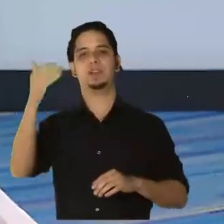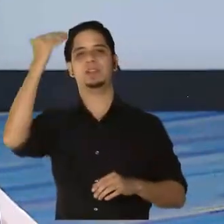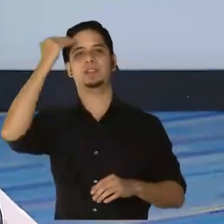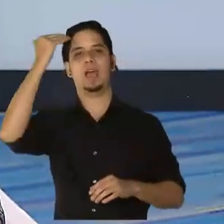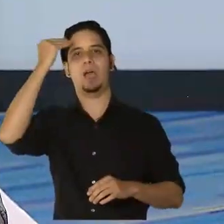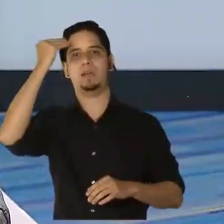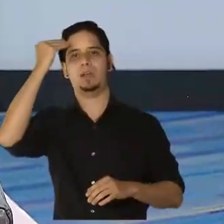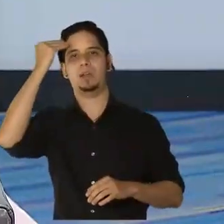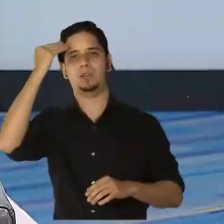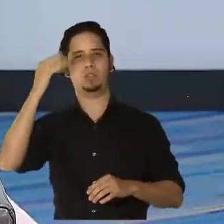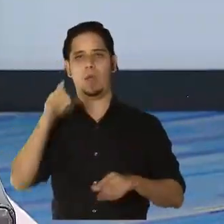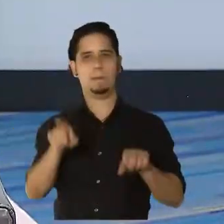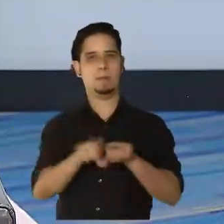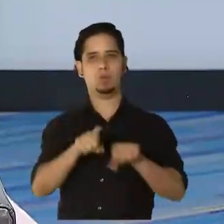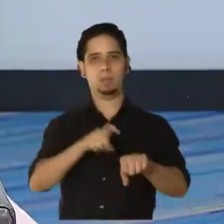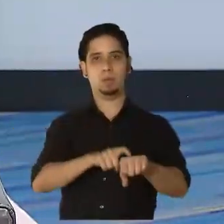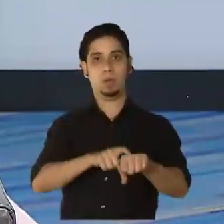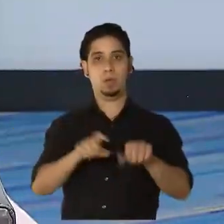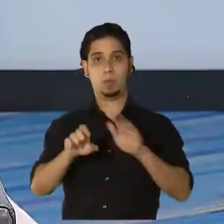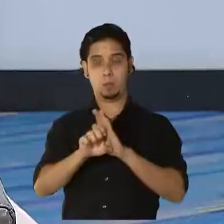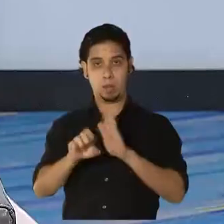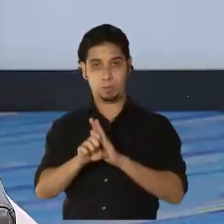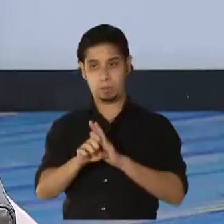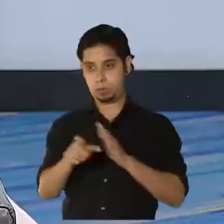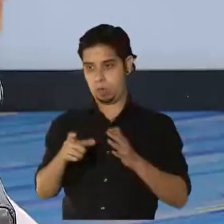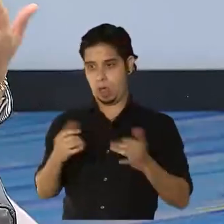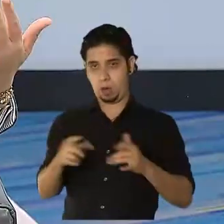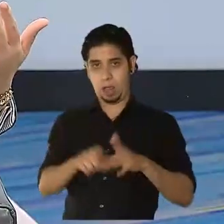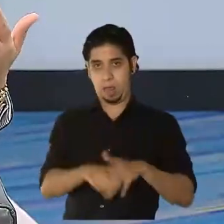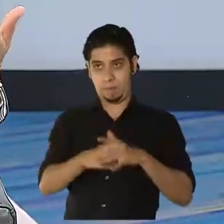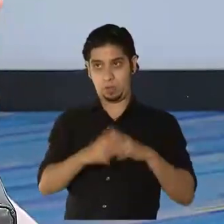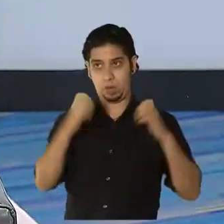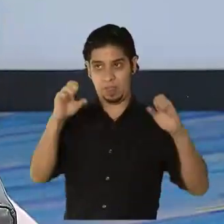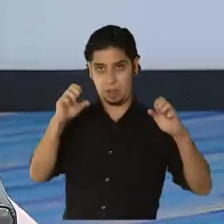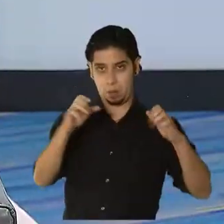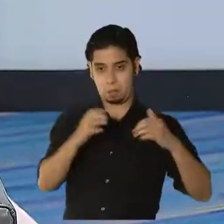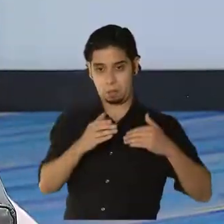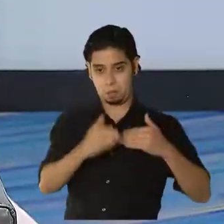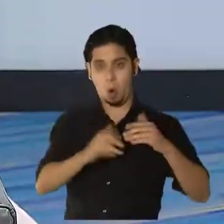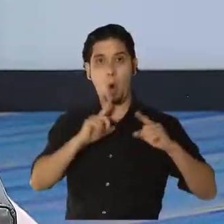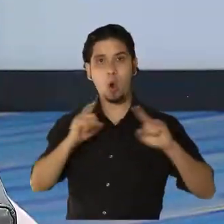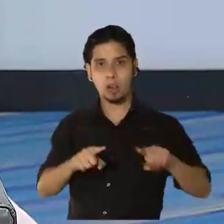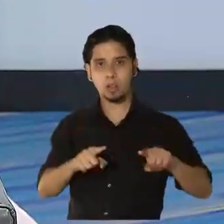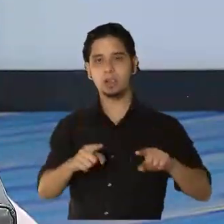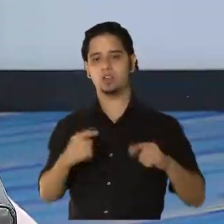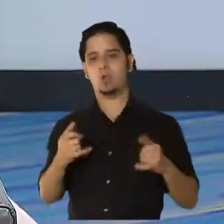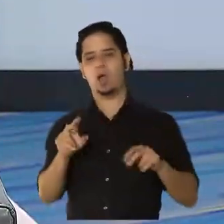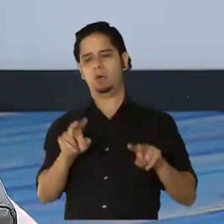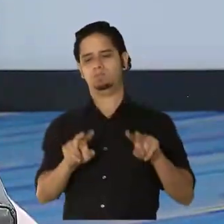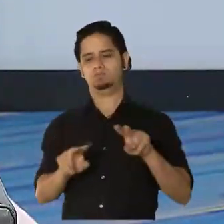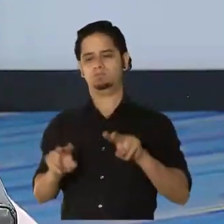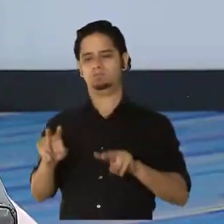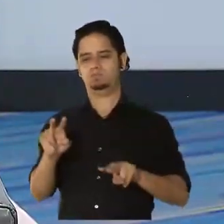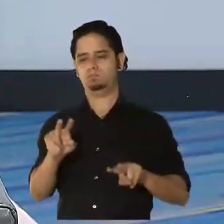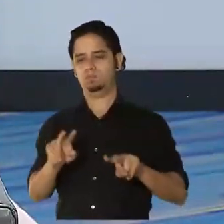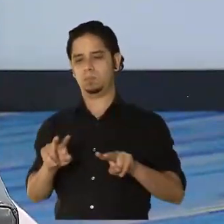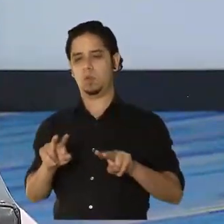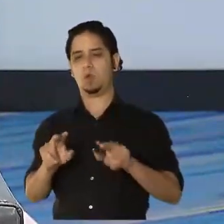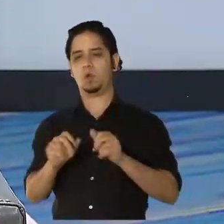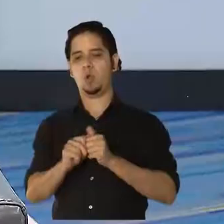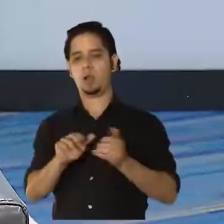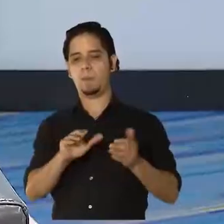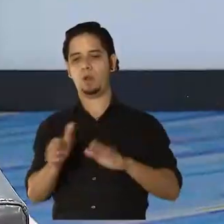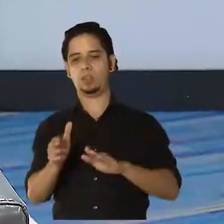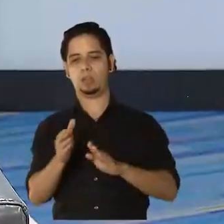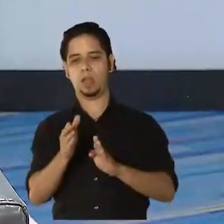que si estamos evaluando una orden ejecutiva que comenzó a principios de enero y yo la estoy ahora evaluando con el nivel de